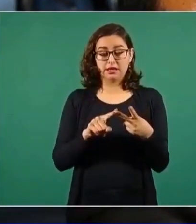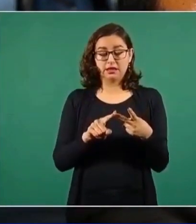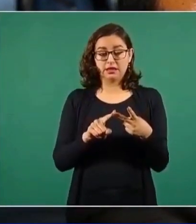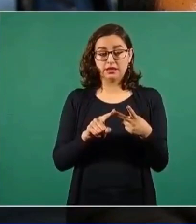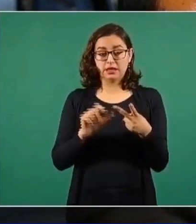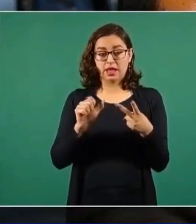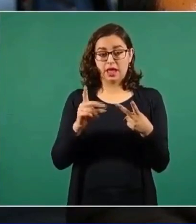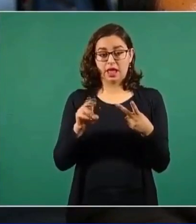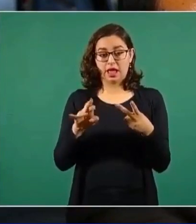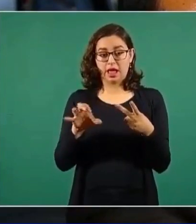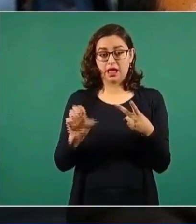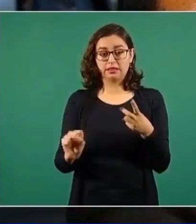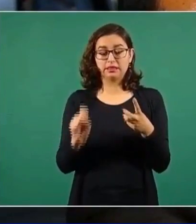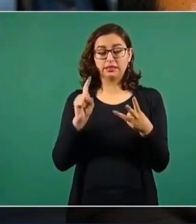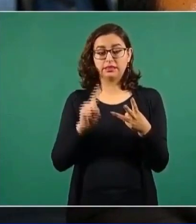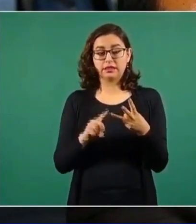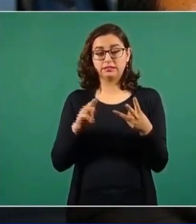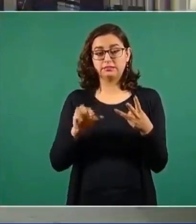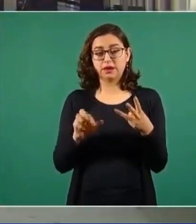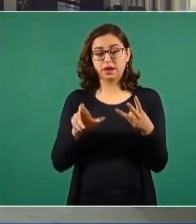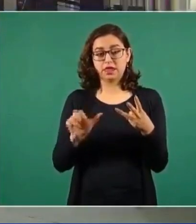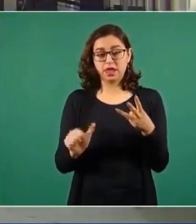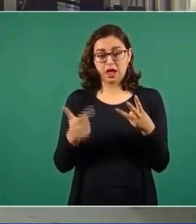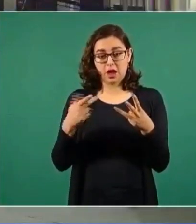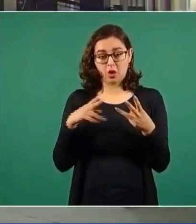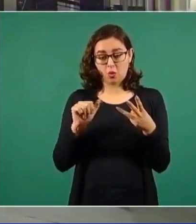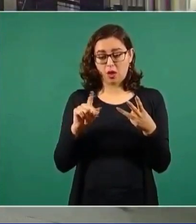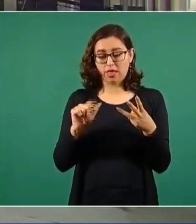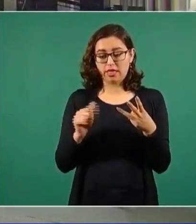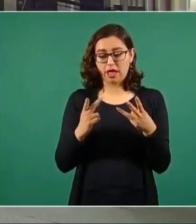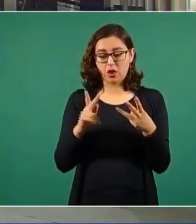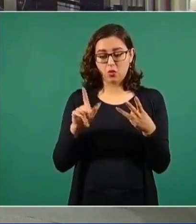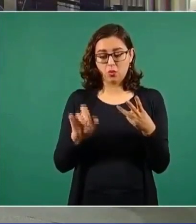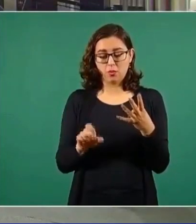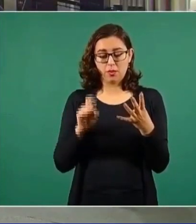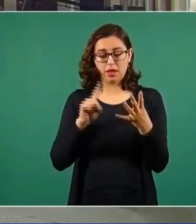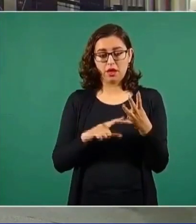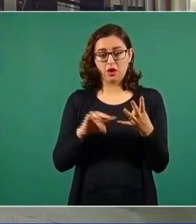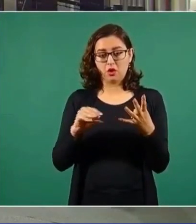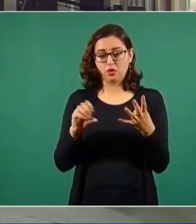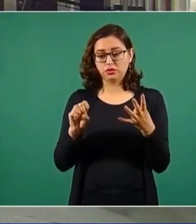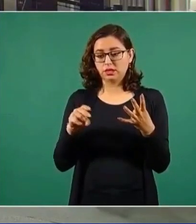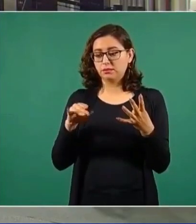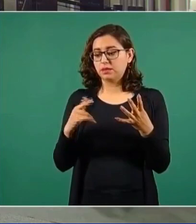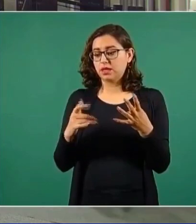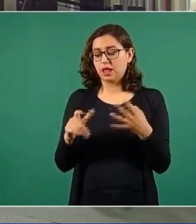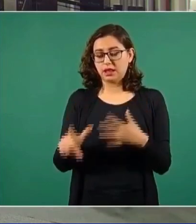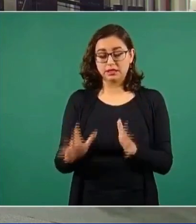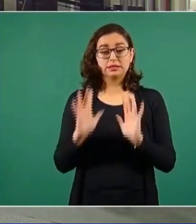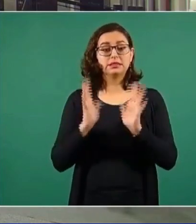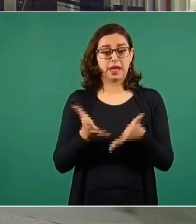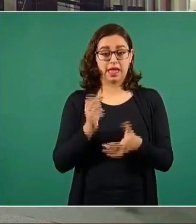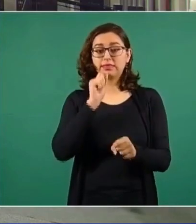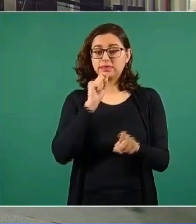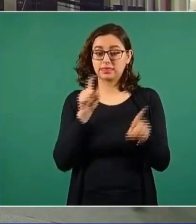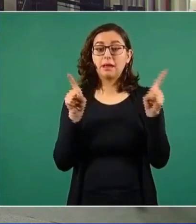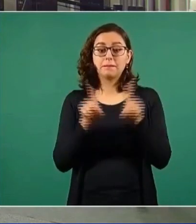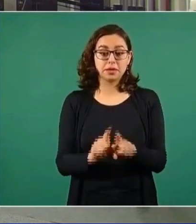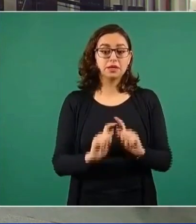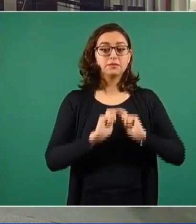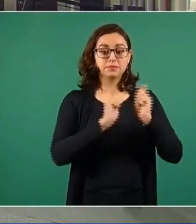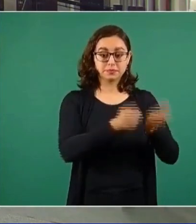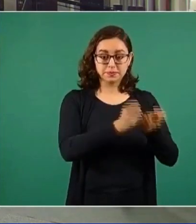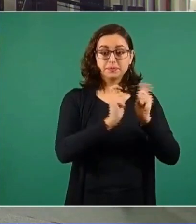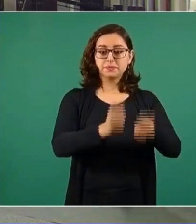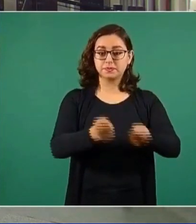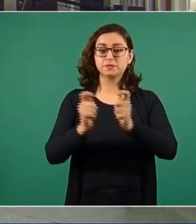Guadalupe Márquez Félix, José Miguel Fischer, Avilés Castel, o sea, a ellos ya les dieron también su aspirante,